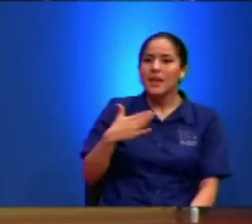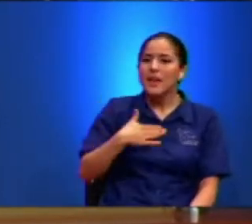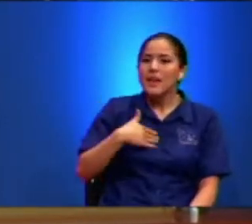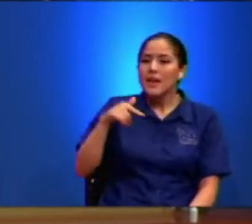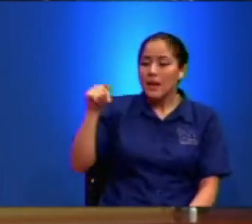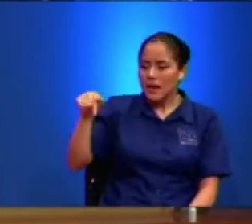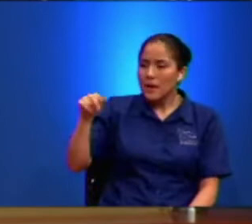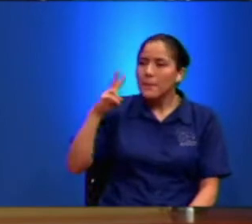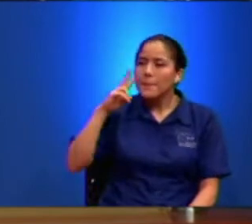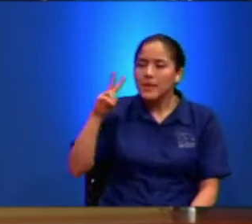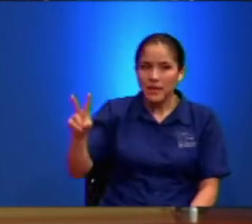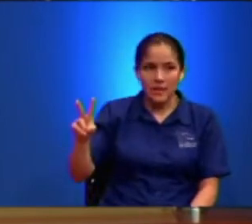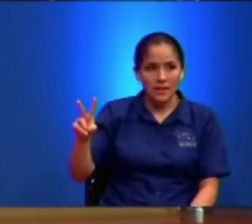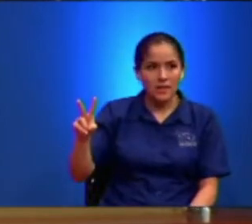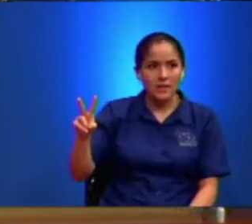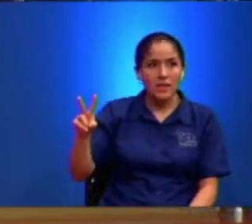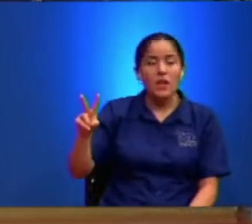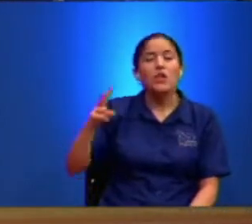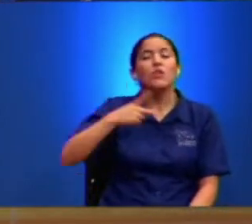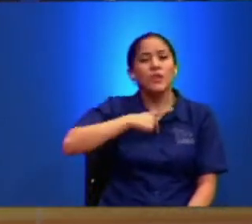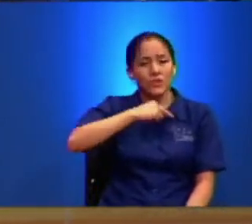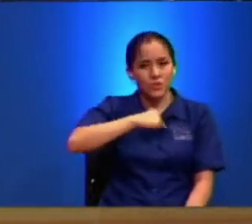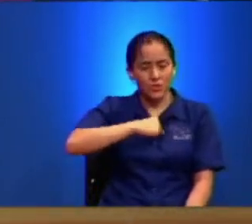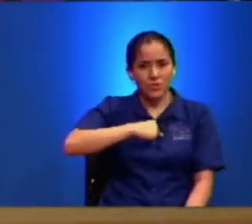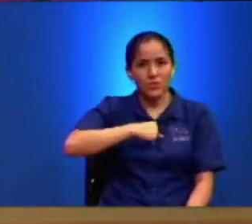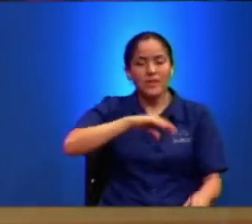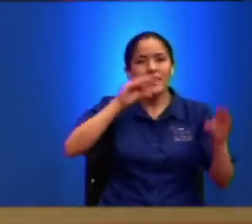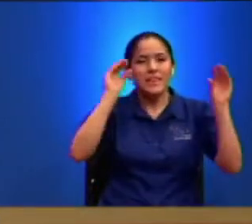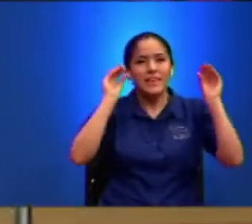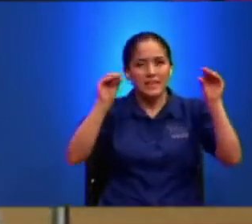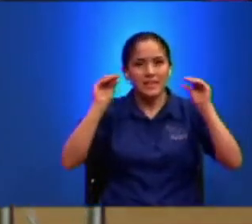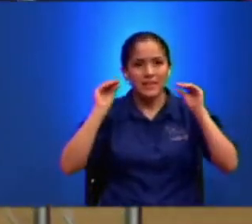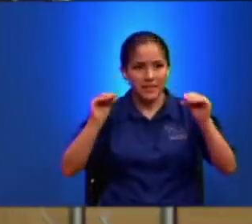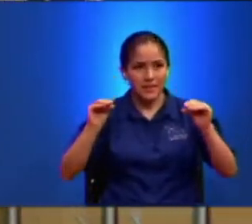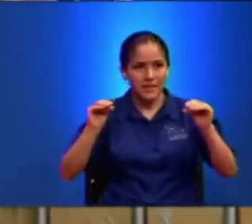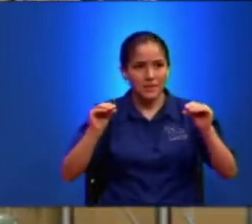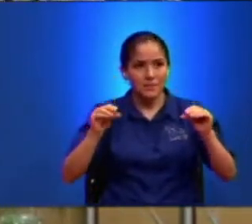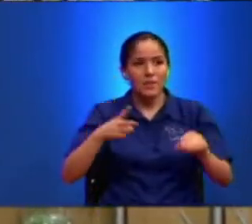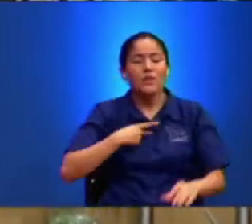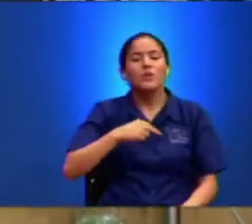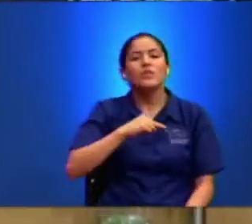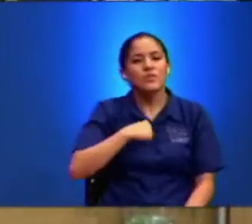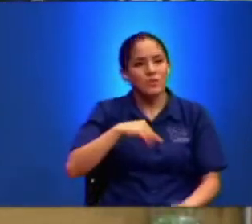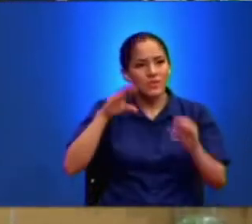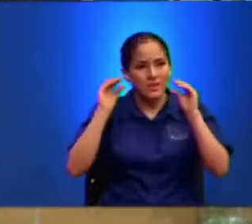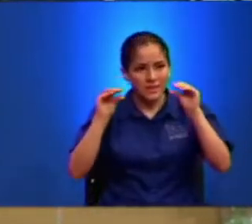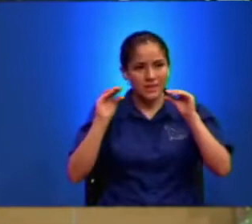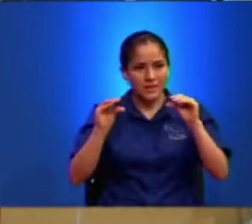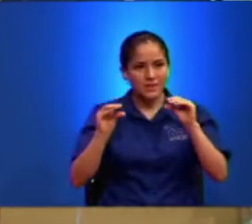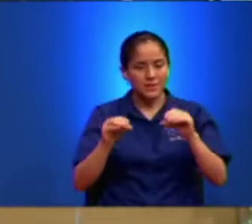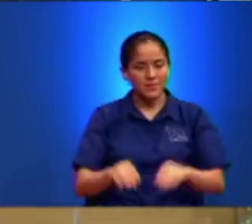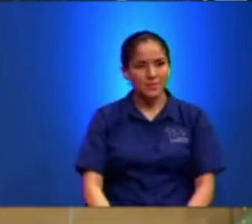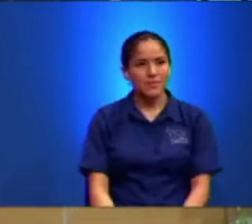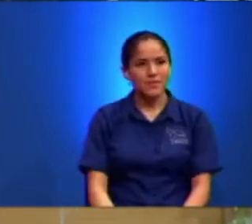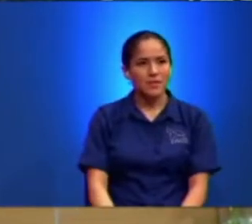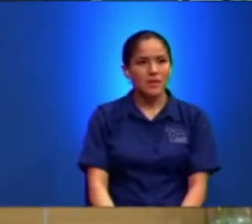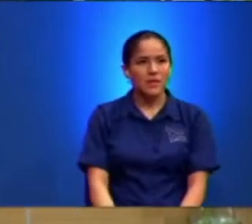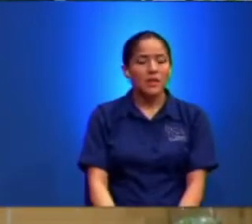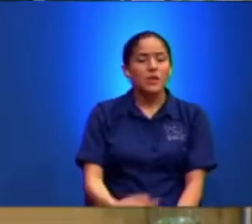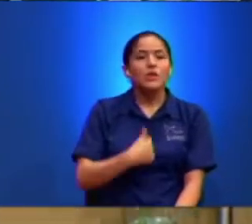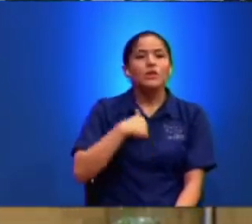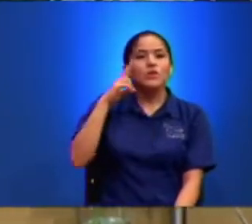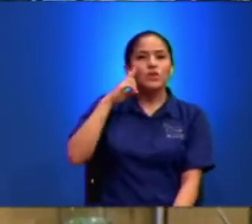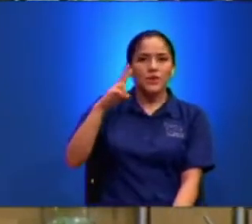Pero Lo que Uno Les Enseña Lo Que Uno Les Enseña A A veces Yo miro